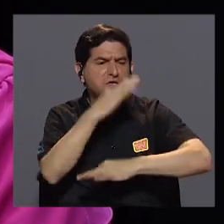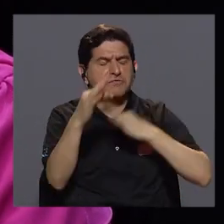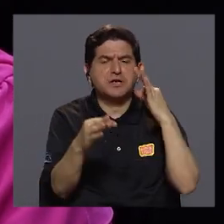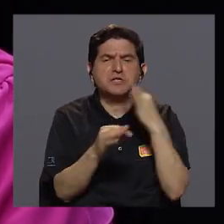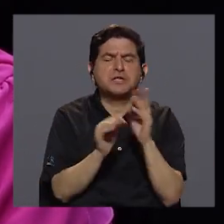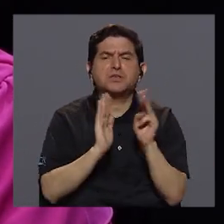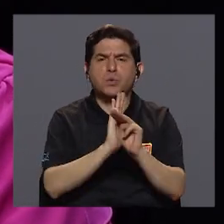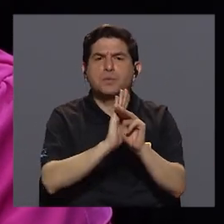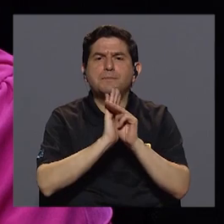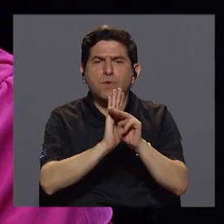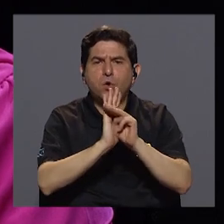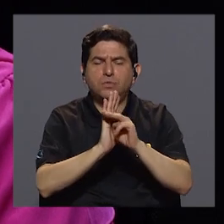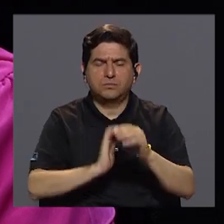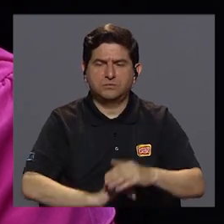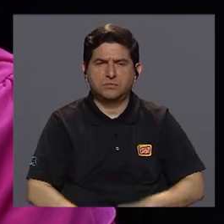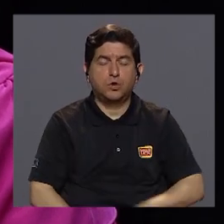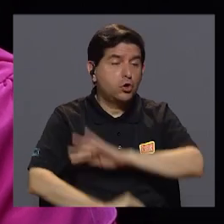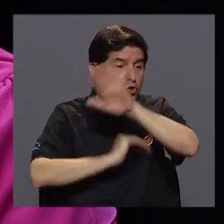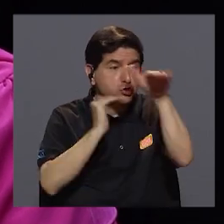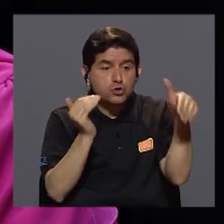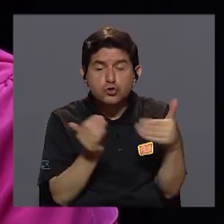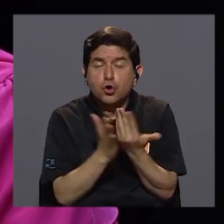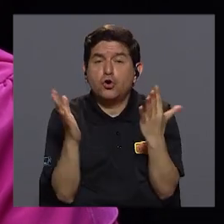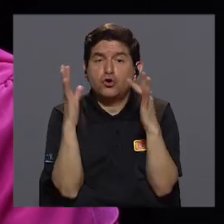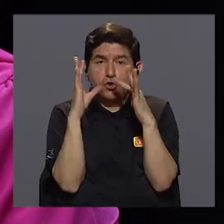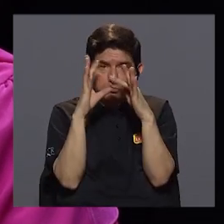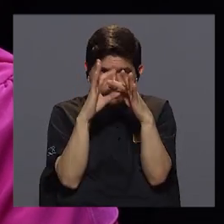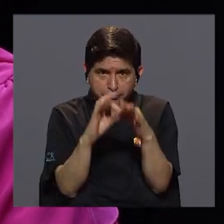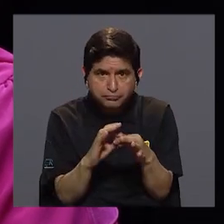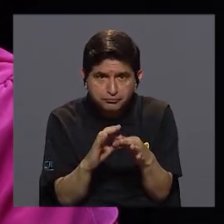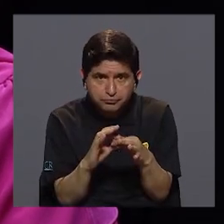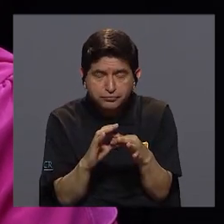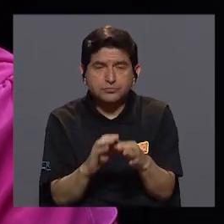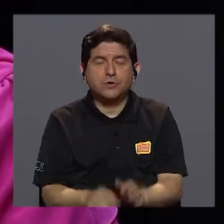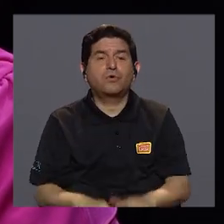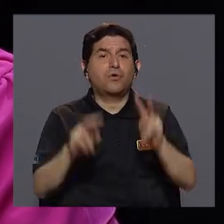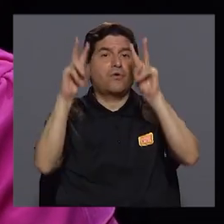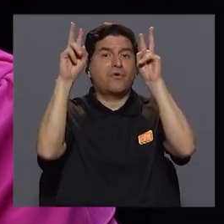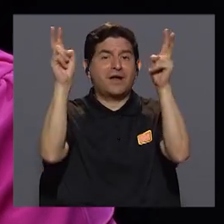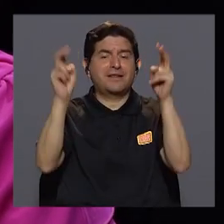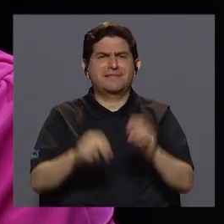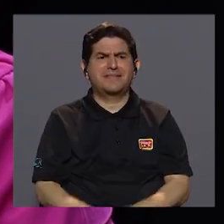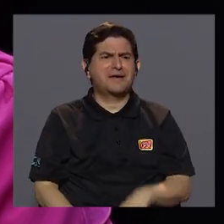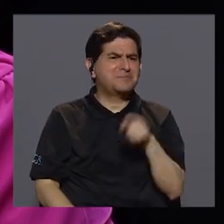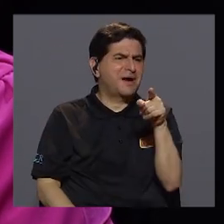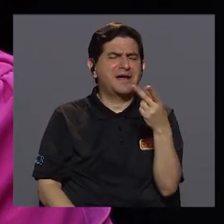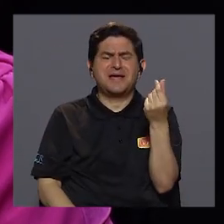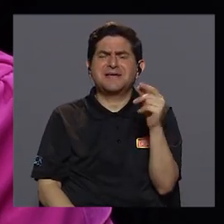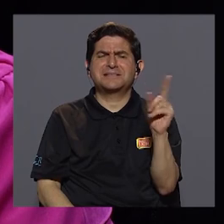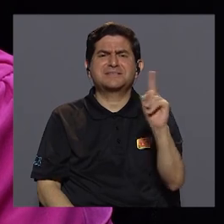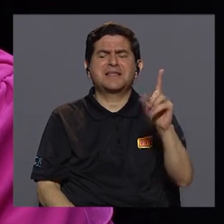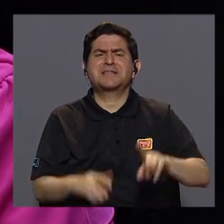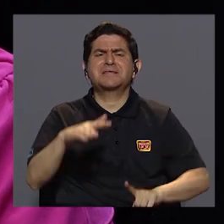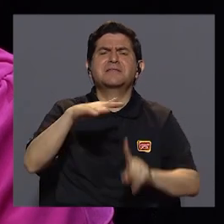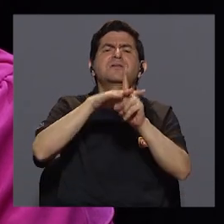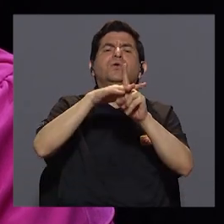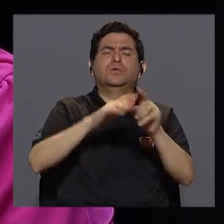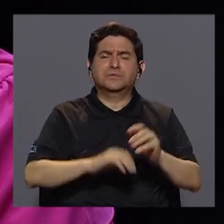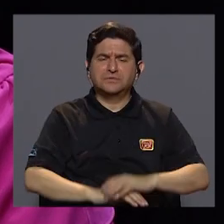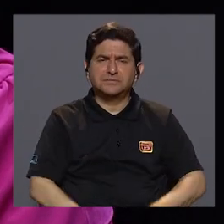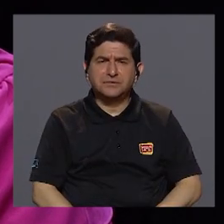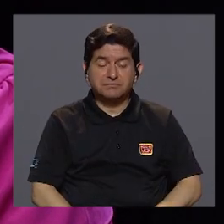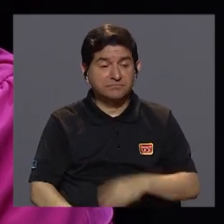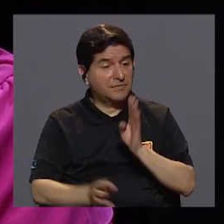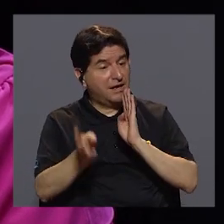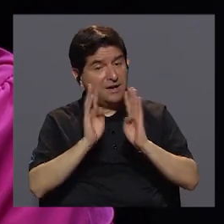modalidades, todo lo que tiene que ver con el tema de dónde salen esos recursos. Bueno, tenemos